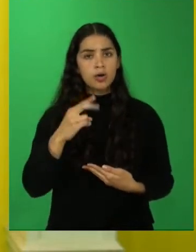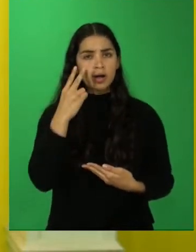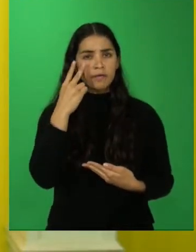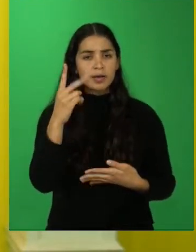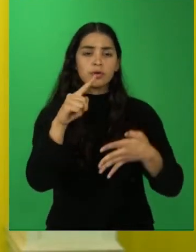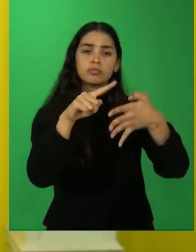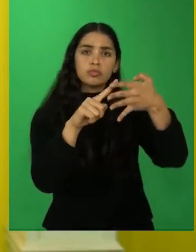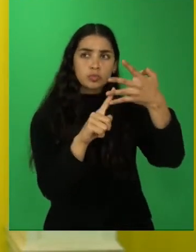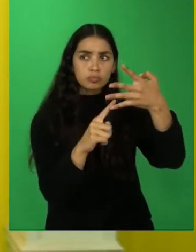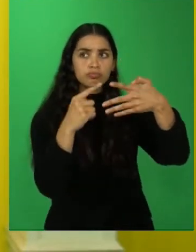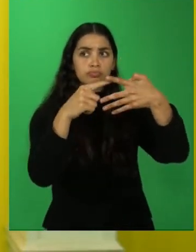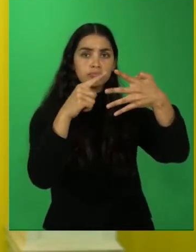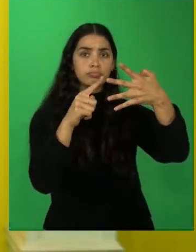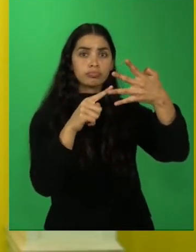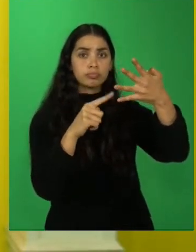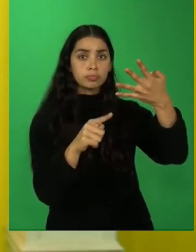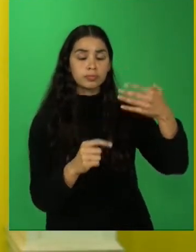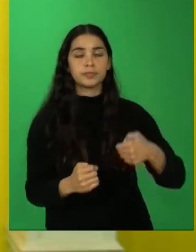sus características.